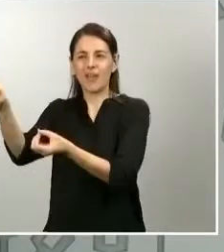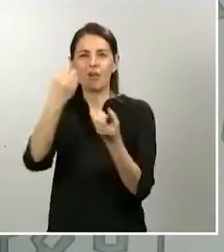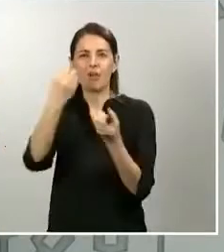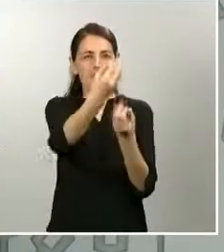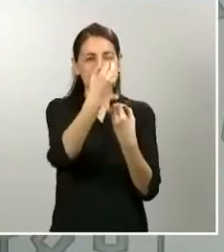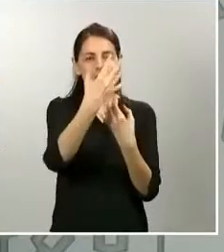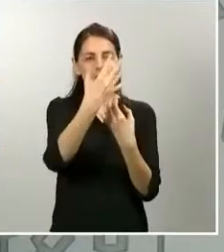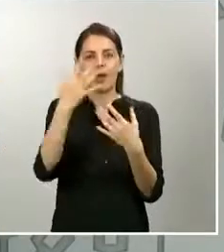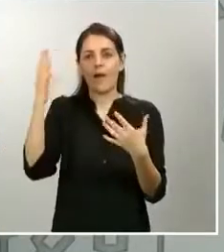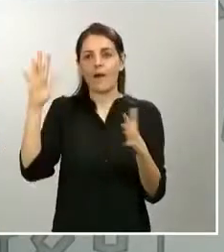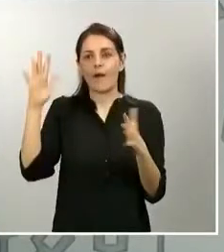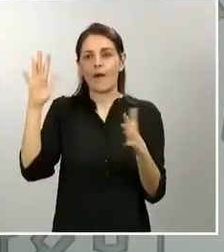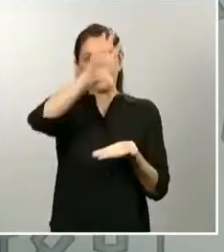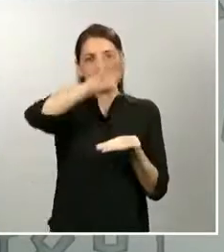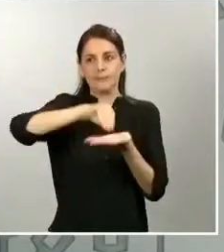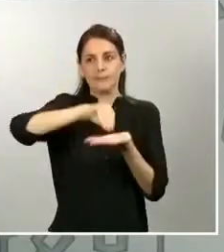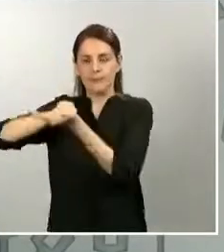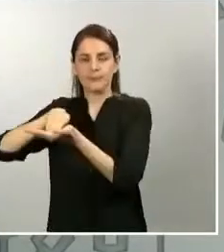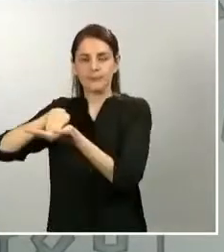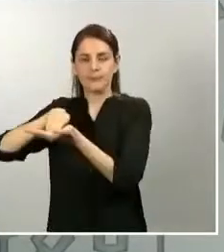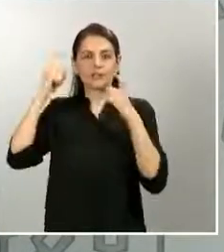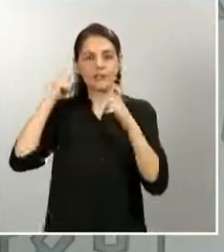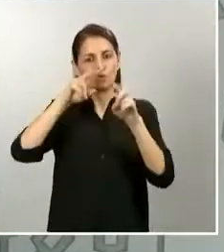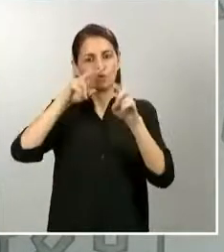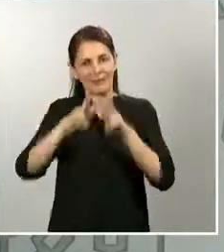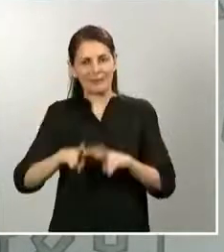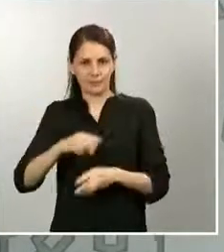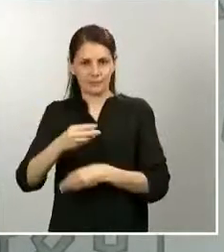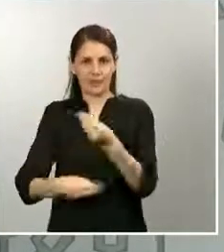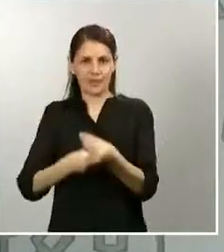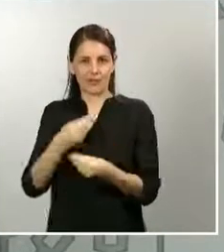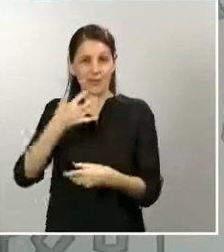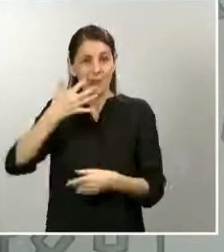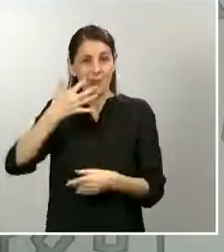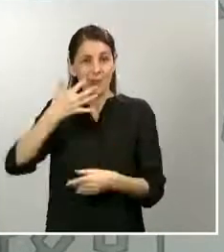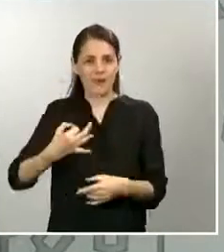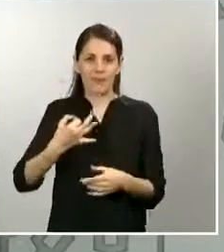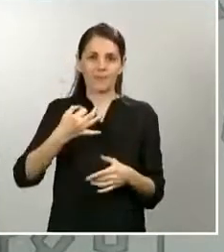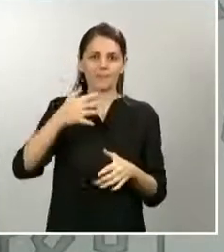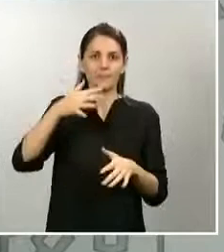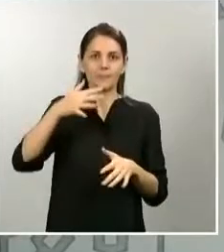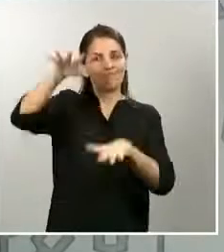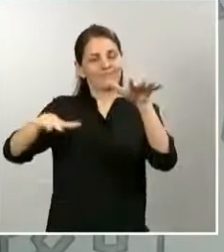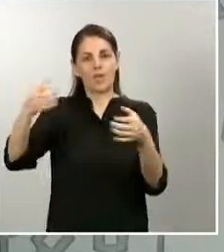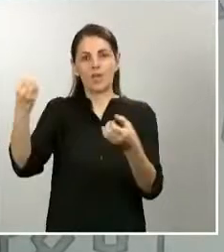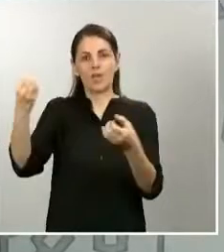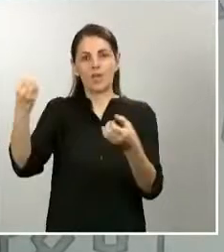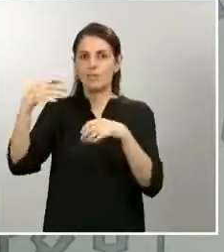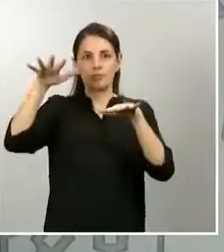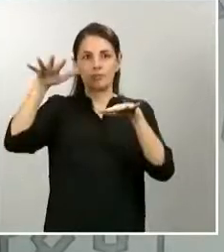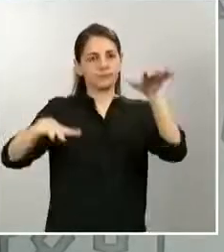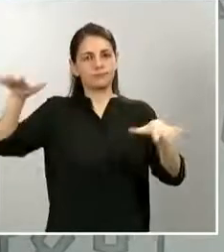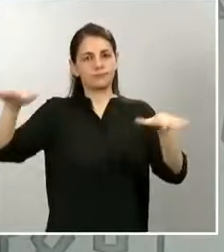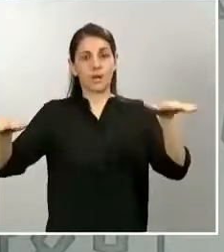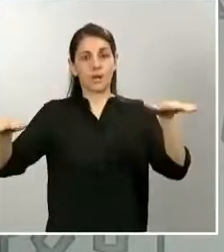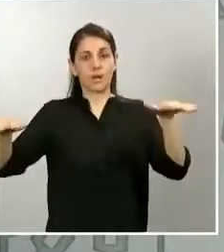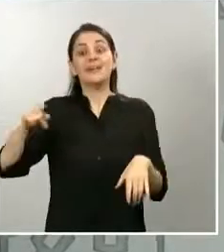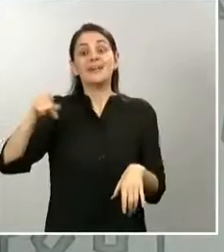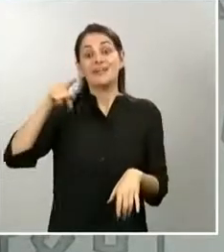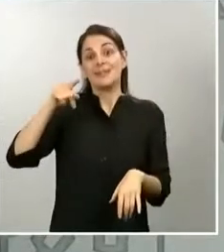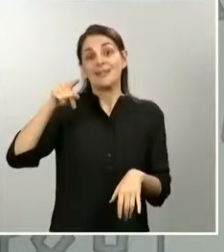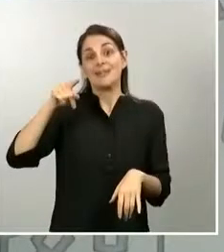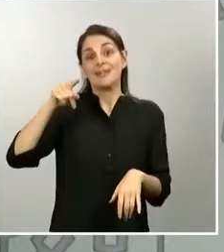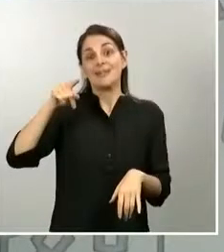los análisis, pero realmente no hay desfase. Y luego hay un montón de información individualizada que llega de cada caso,